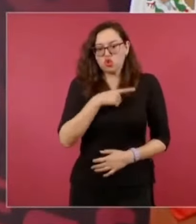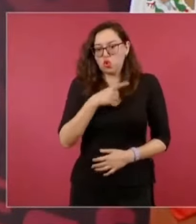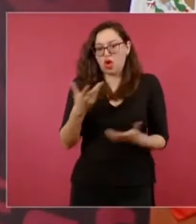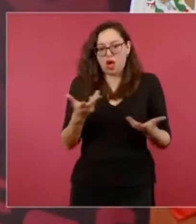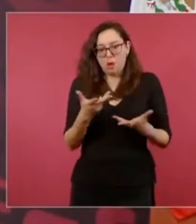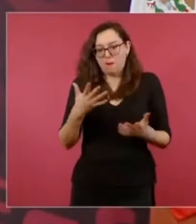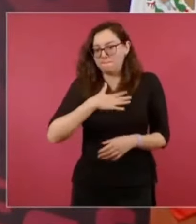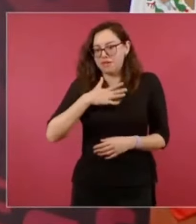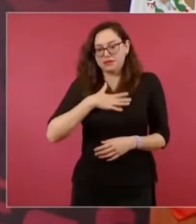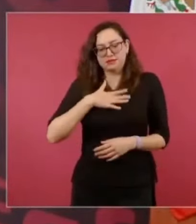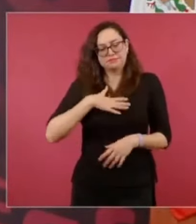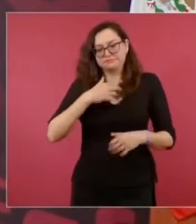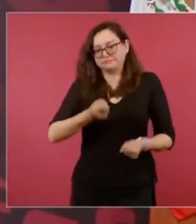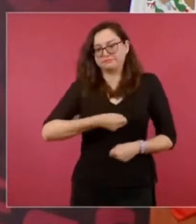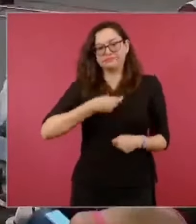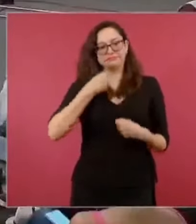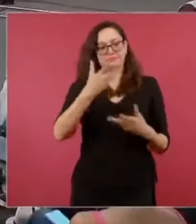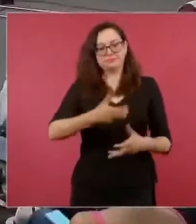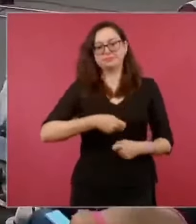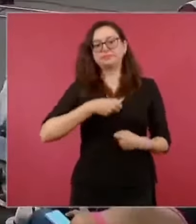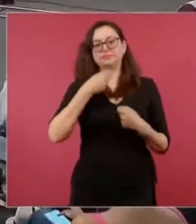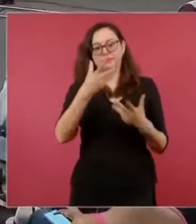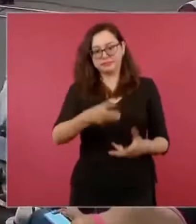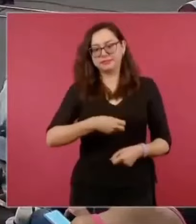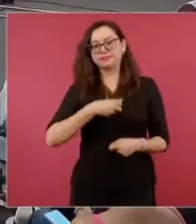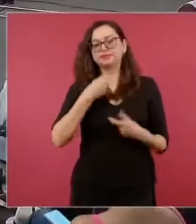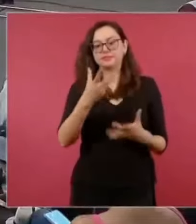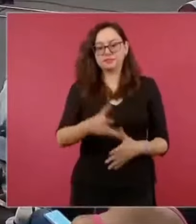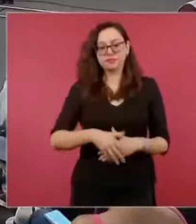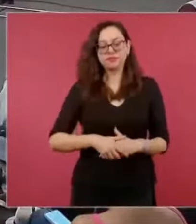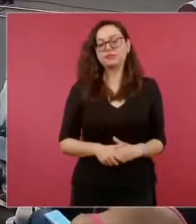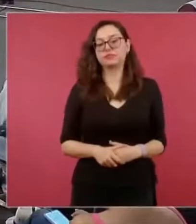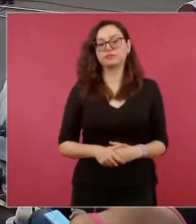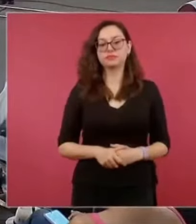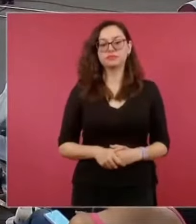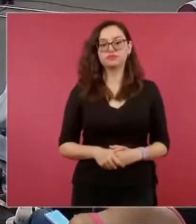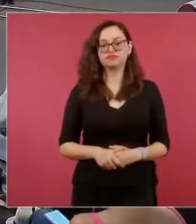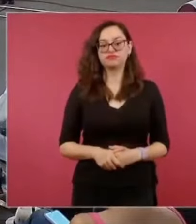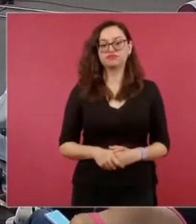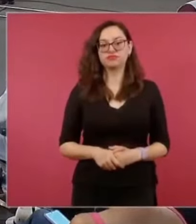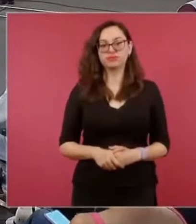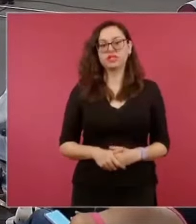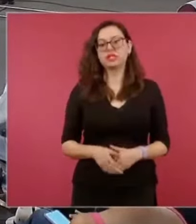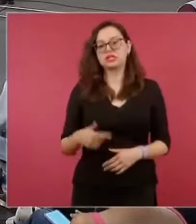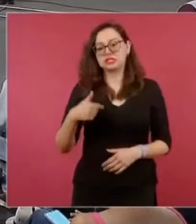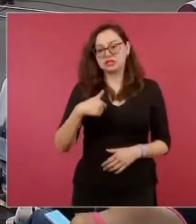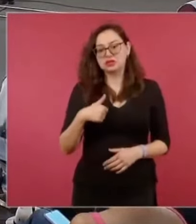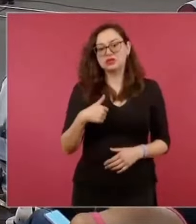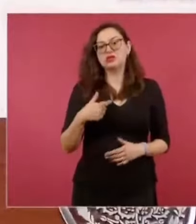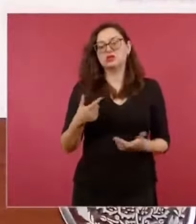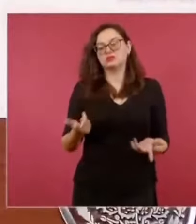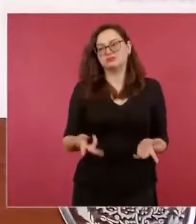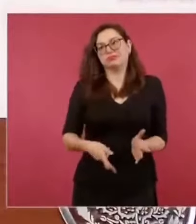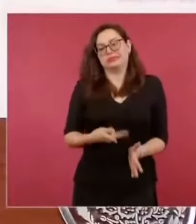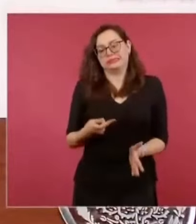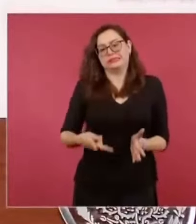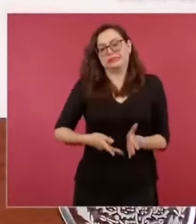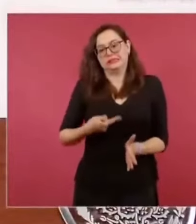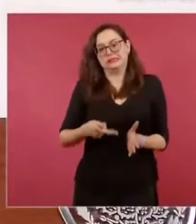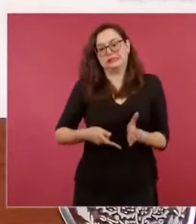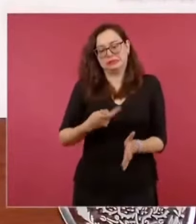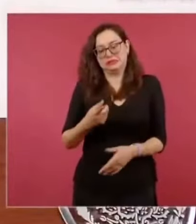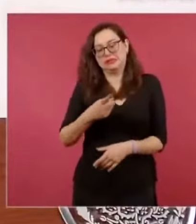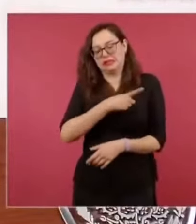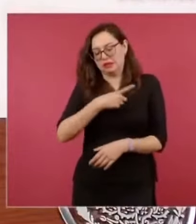Y trato de no repetirme y decir cosas